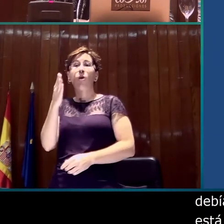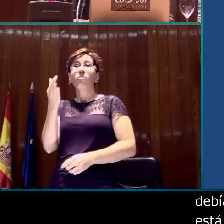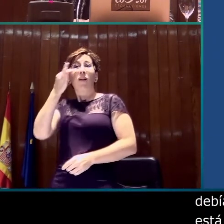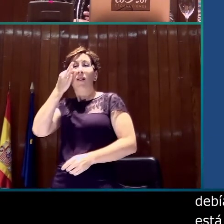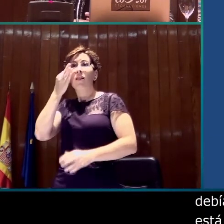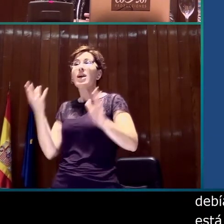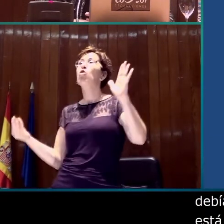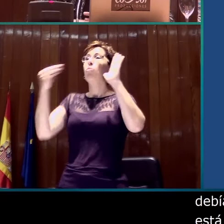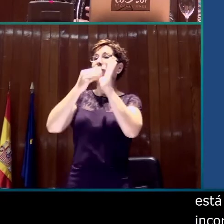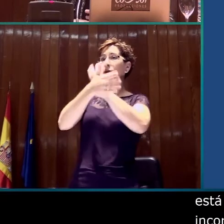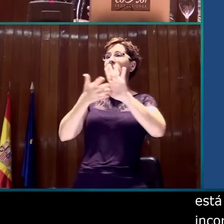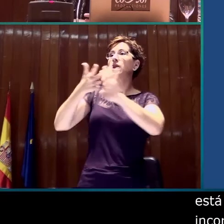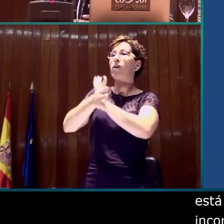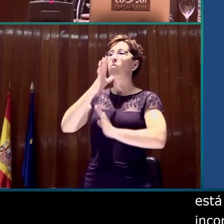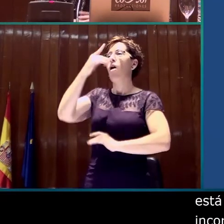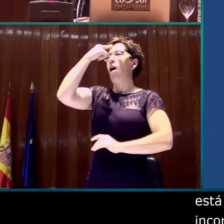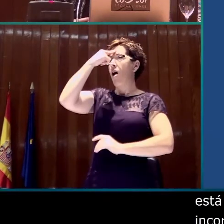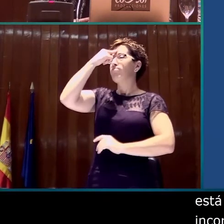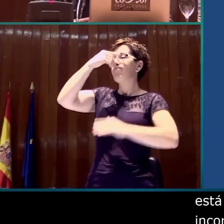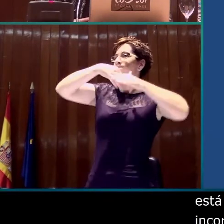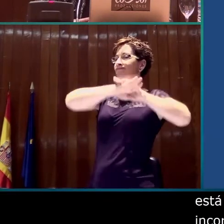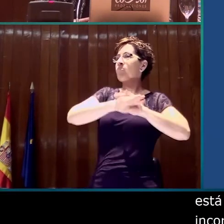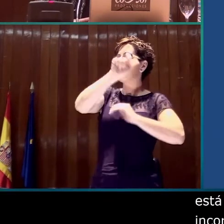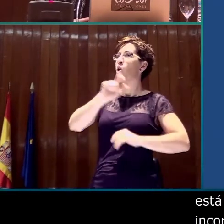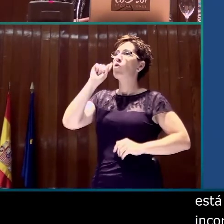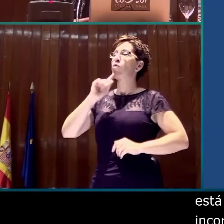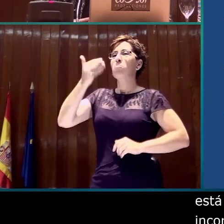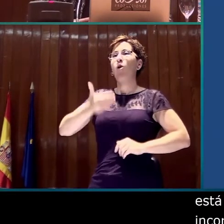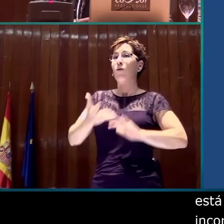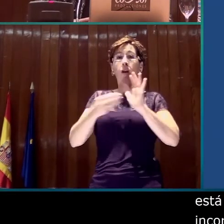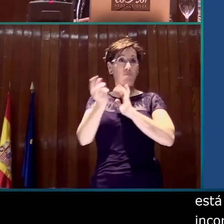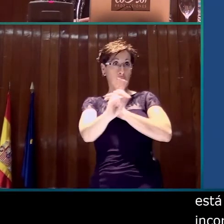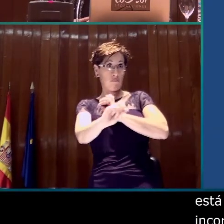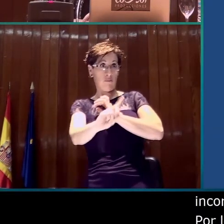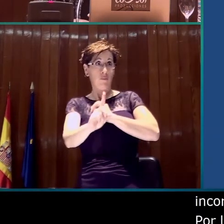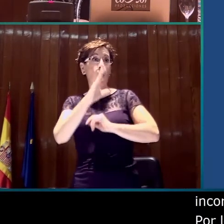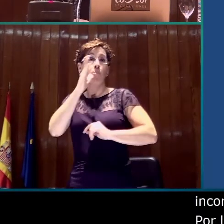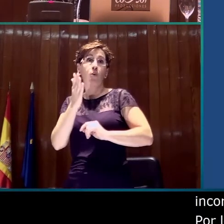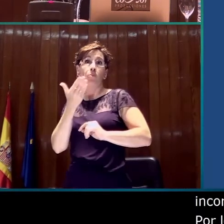a incluir a una persona que asignaba sin tener en cuenta cuáles eran sus necesidades reales.